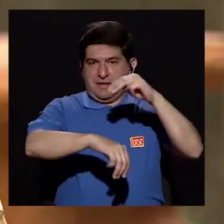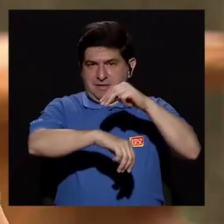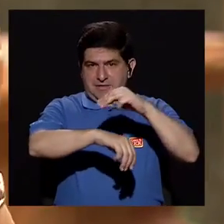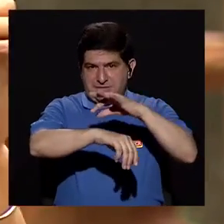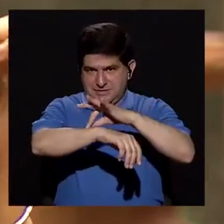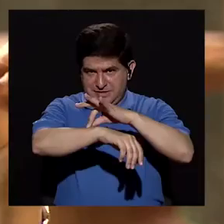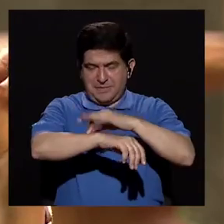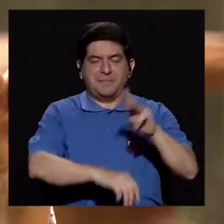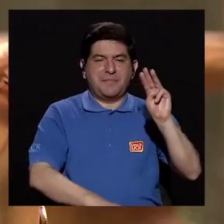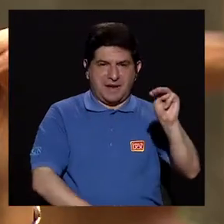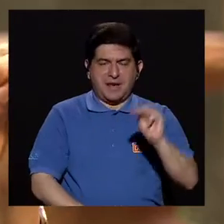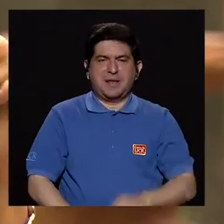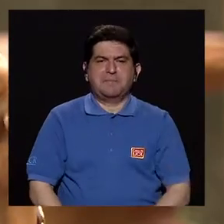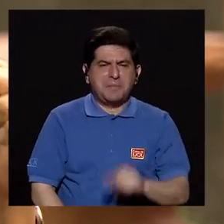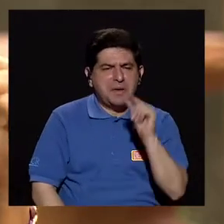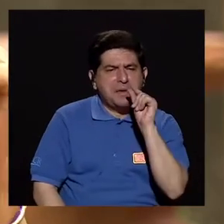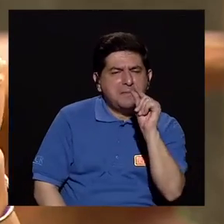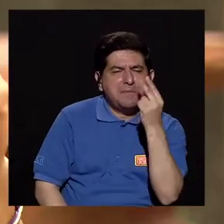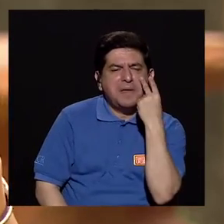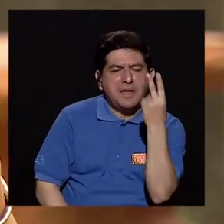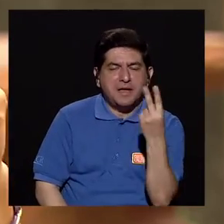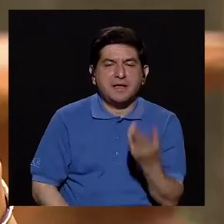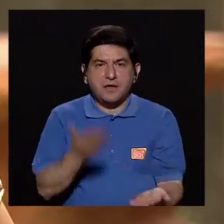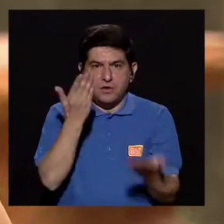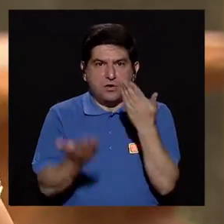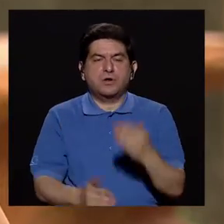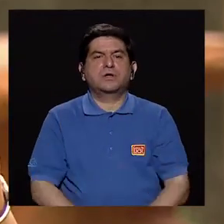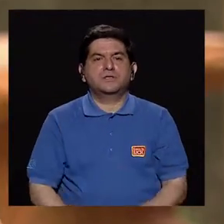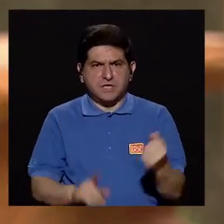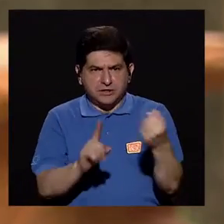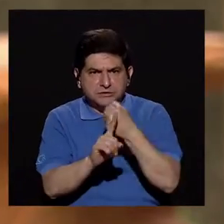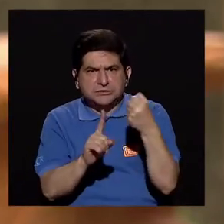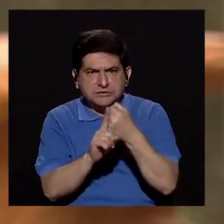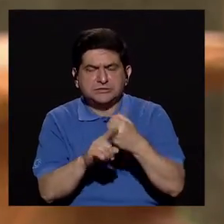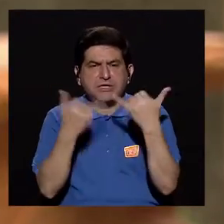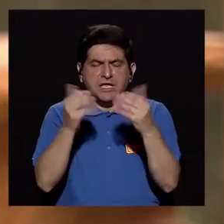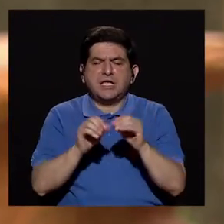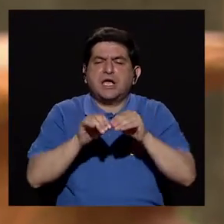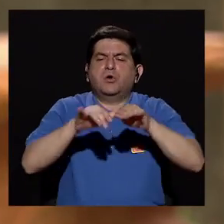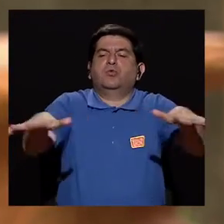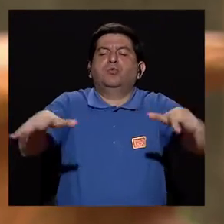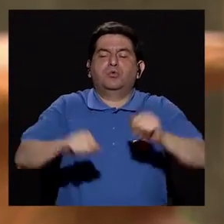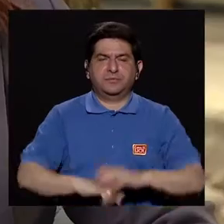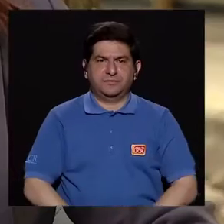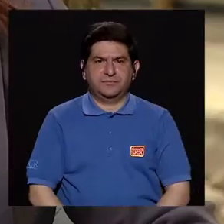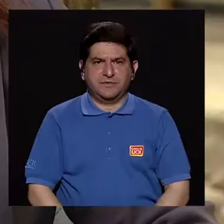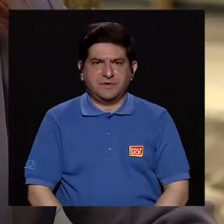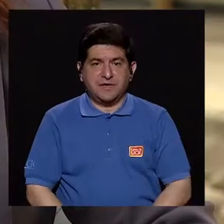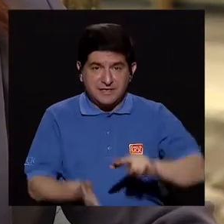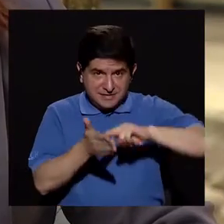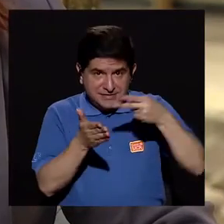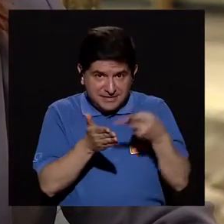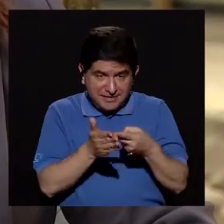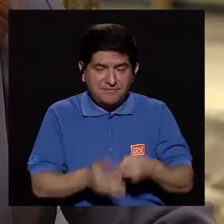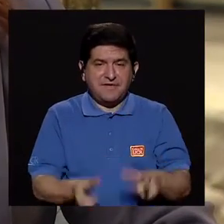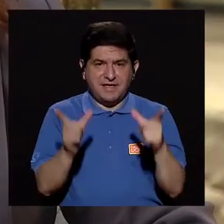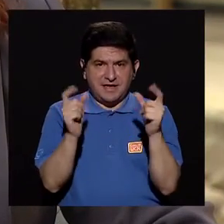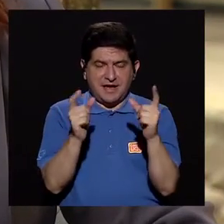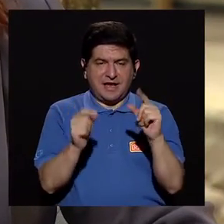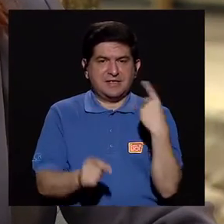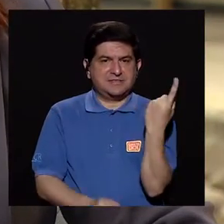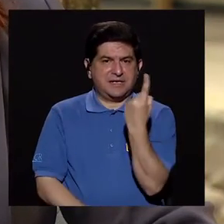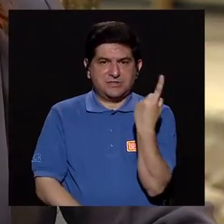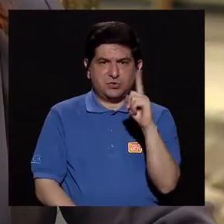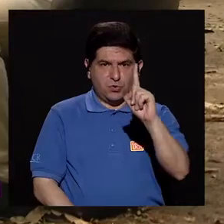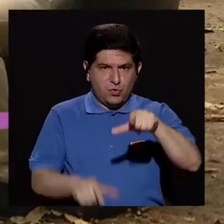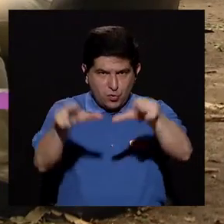de que se vea pequeñito, puede ser realmente agresivo y ya tener metástasis. Entonces, metástasis es que el cáncer ya no